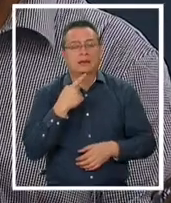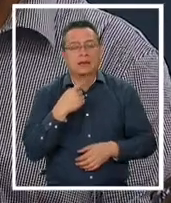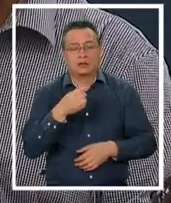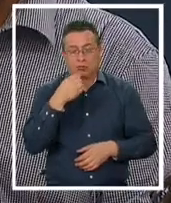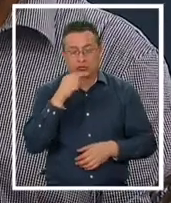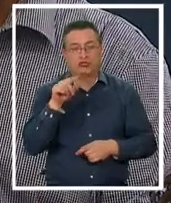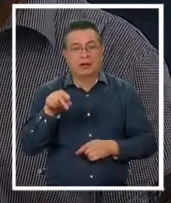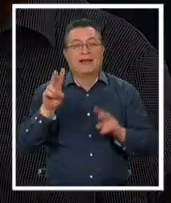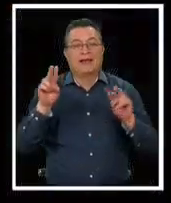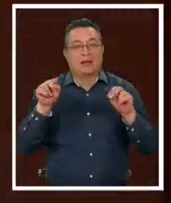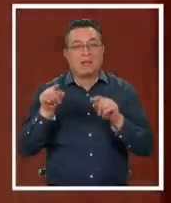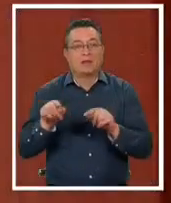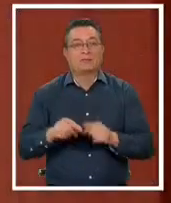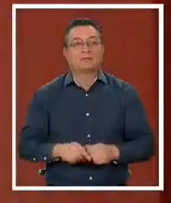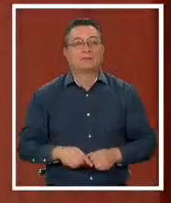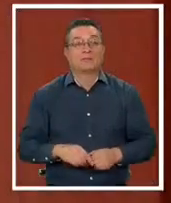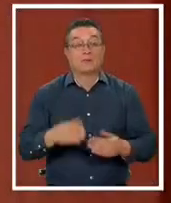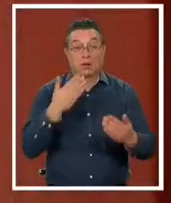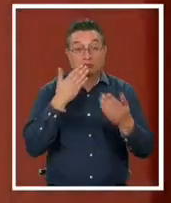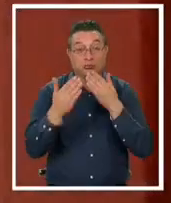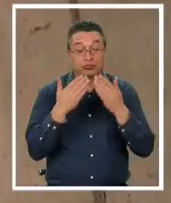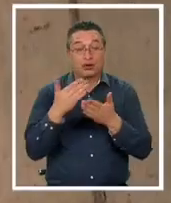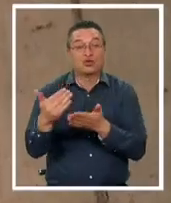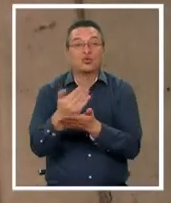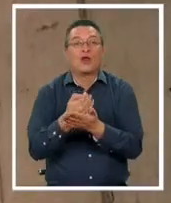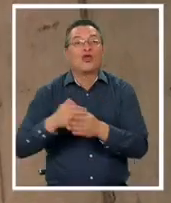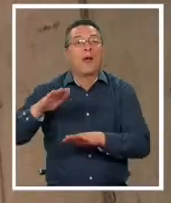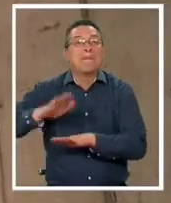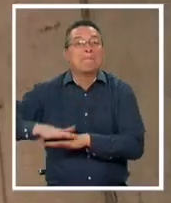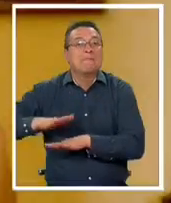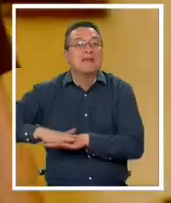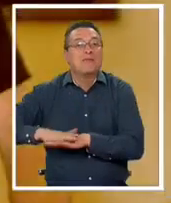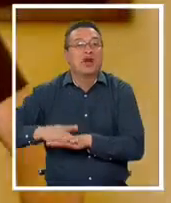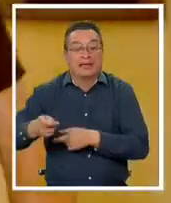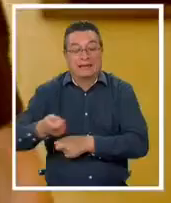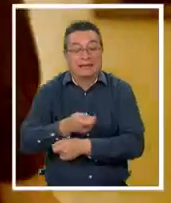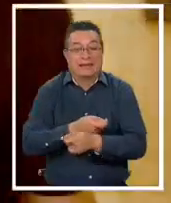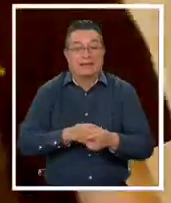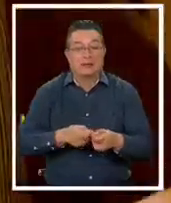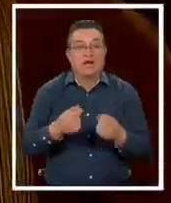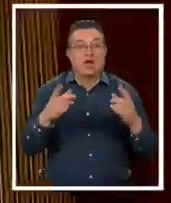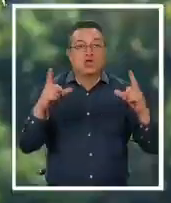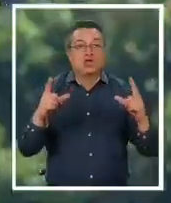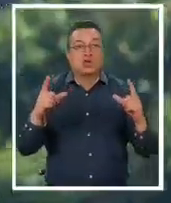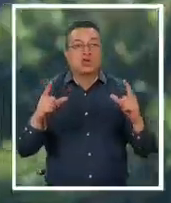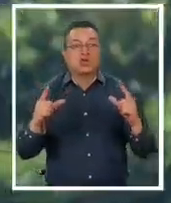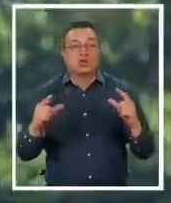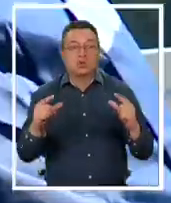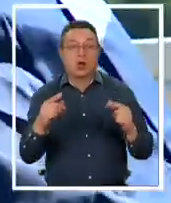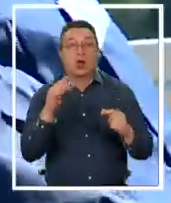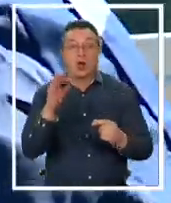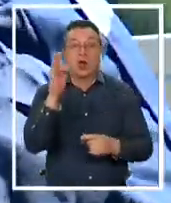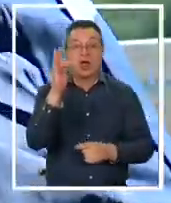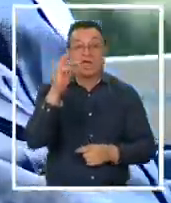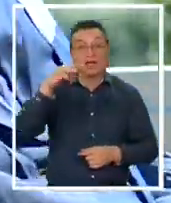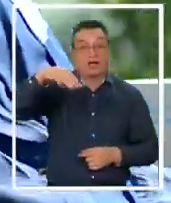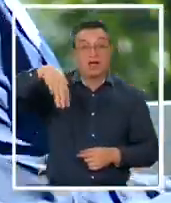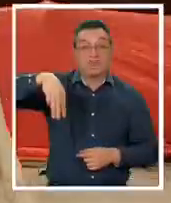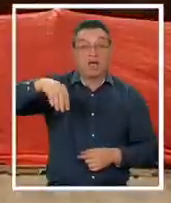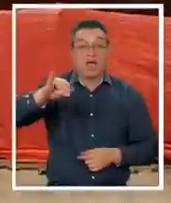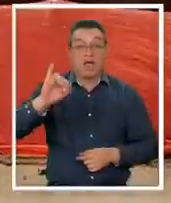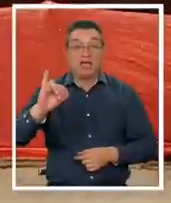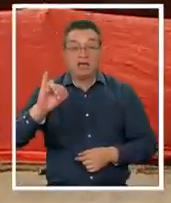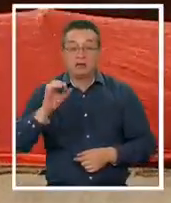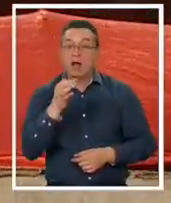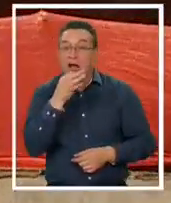en torno a este planteamiento. Discusión por el sueldo mínimo que se da en una economía que se enfría y que según el Fondo Monetario Internacional